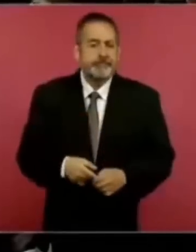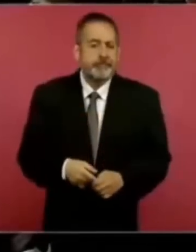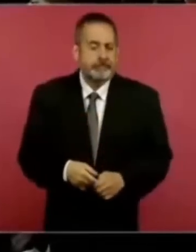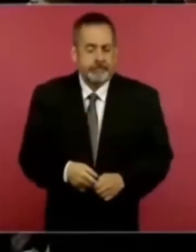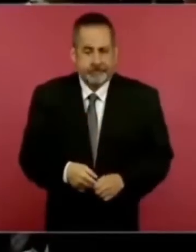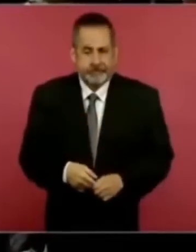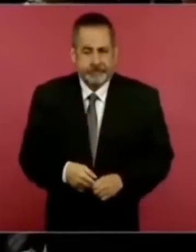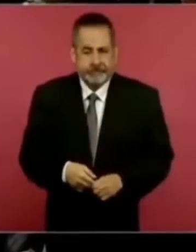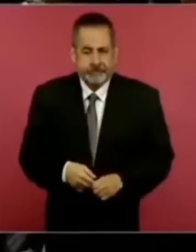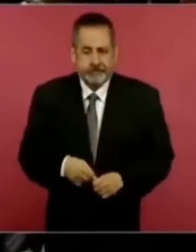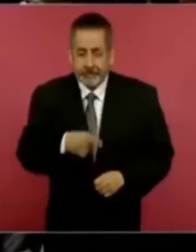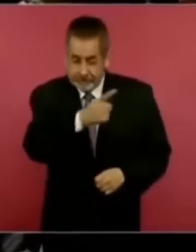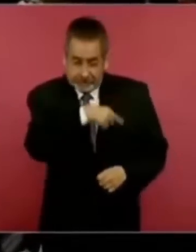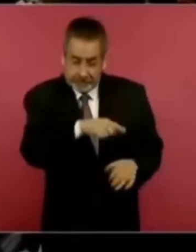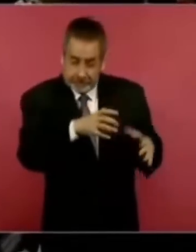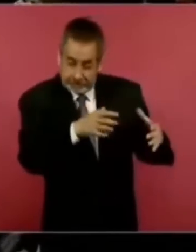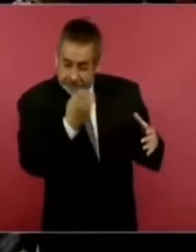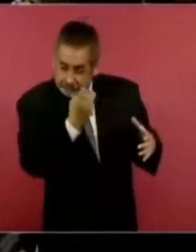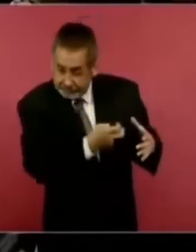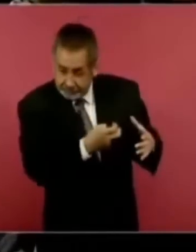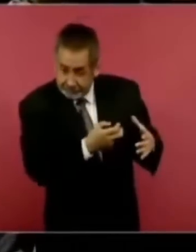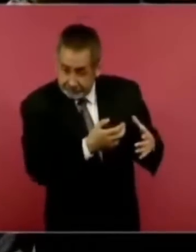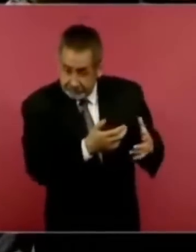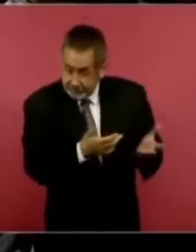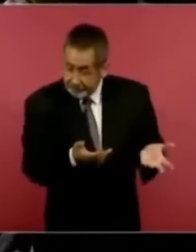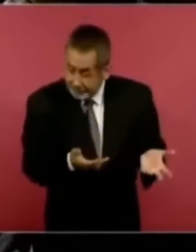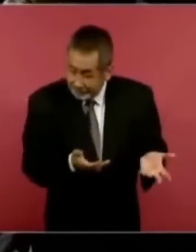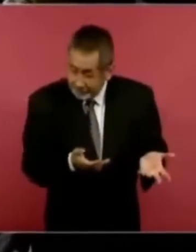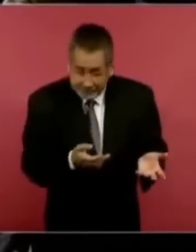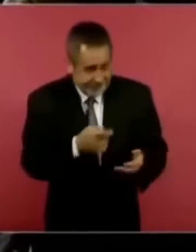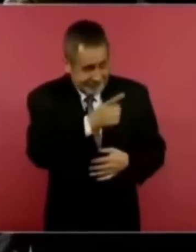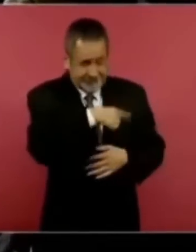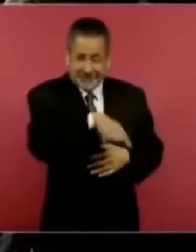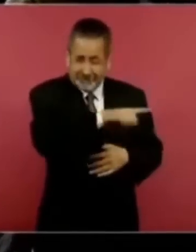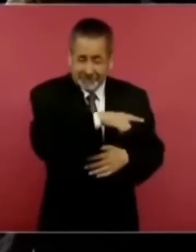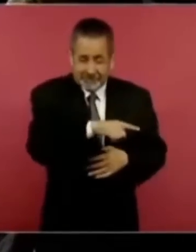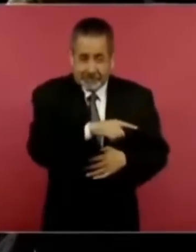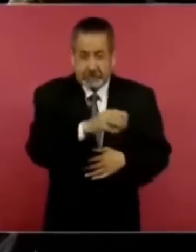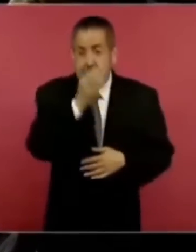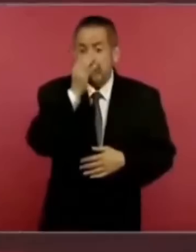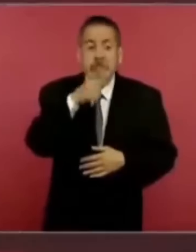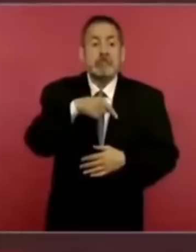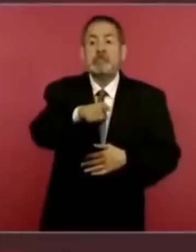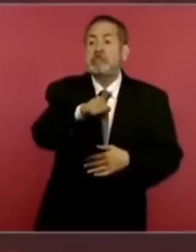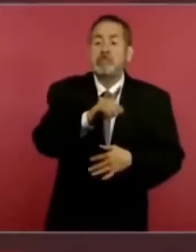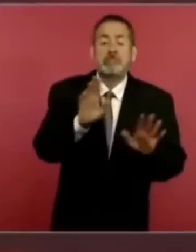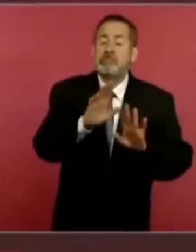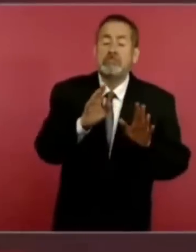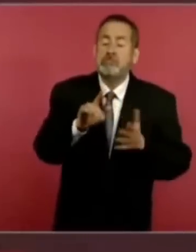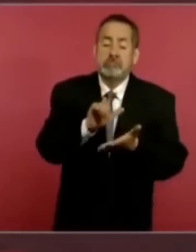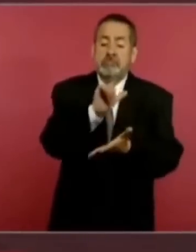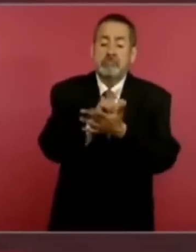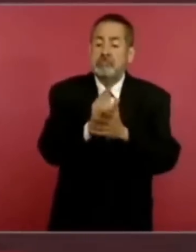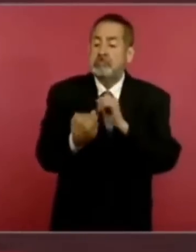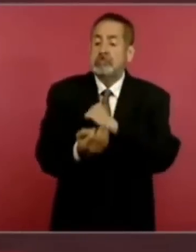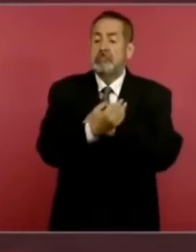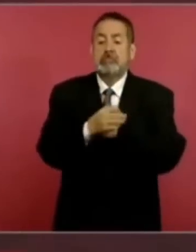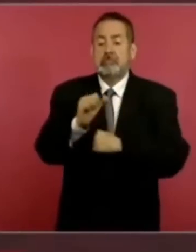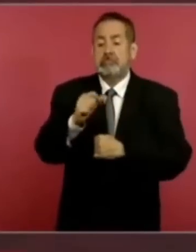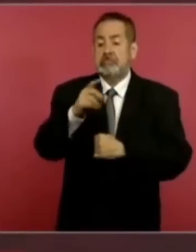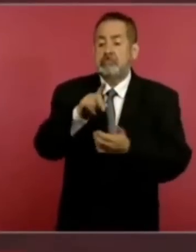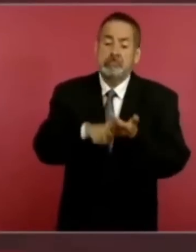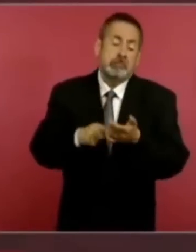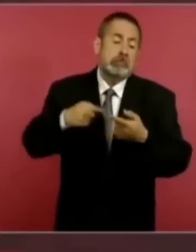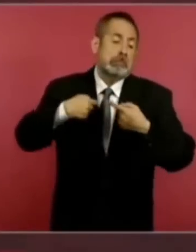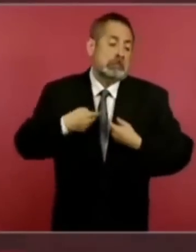Los que van ahora a ampararse, porque se sienten